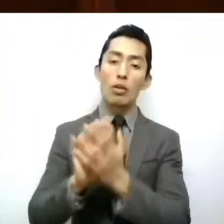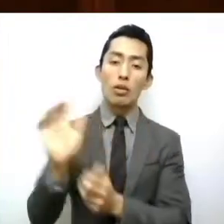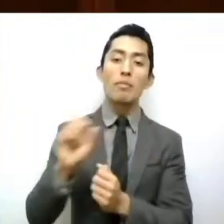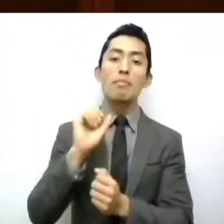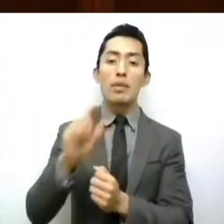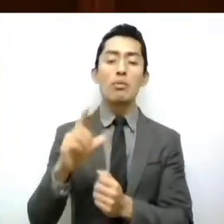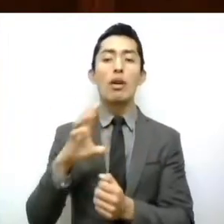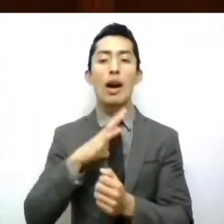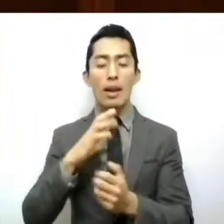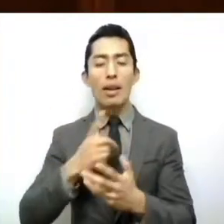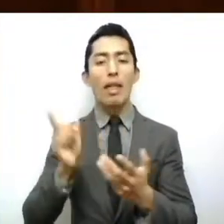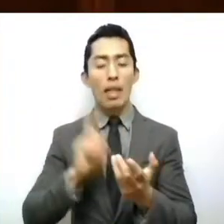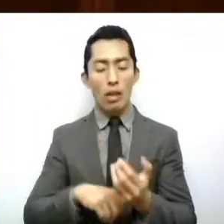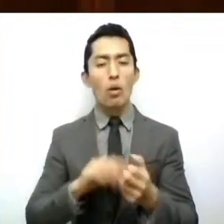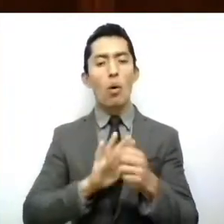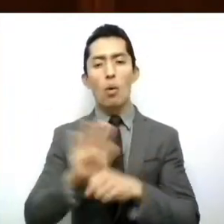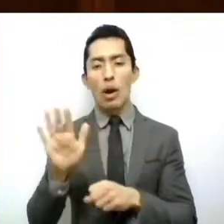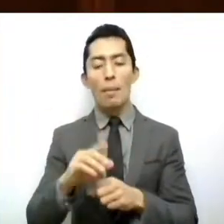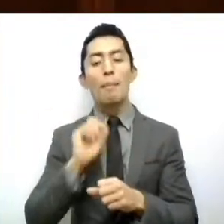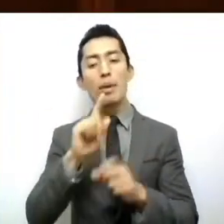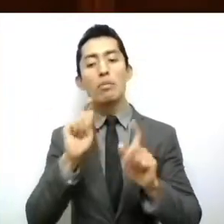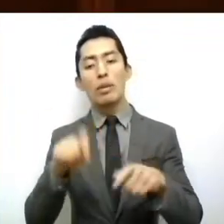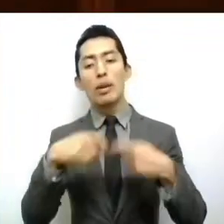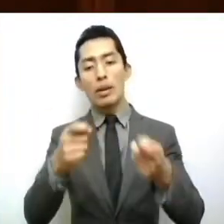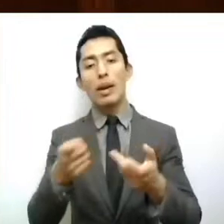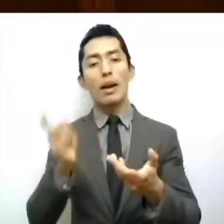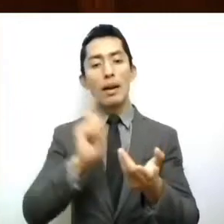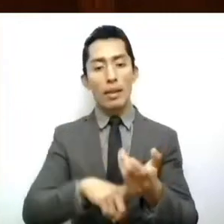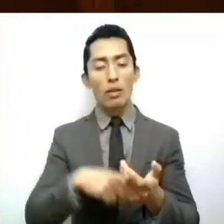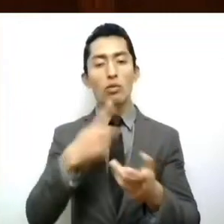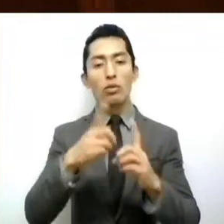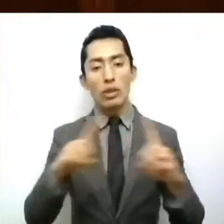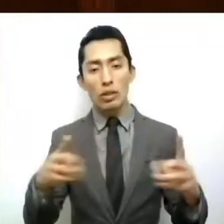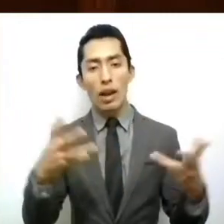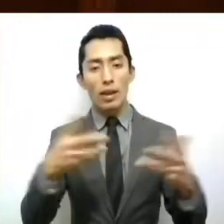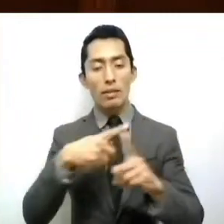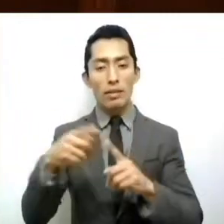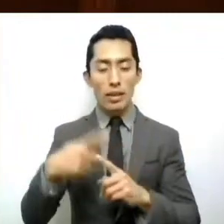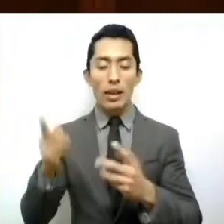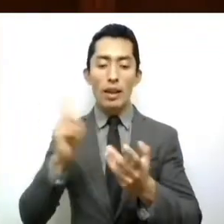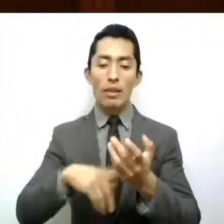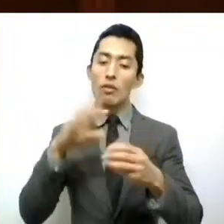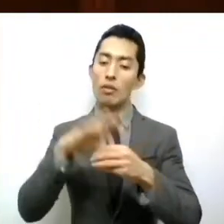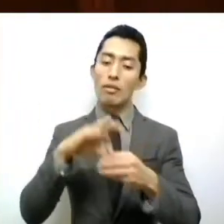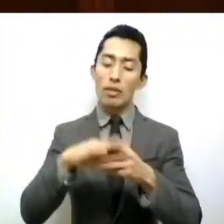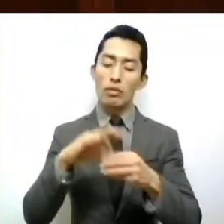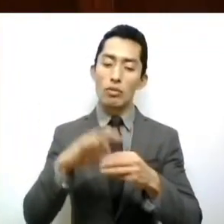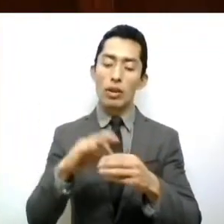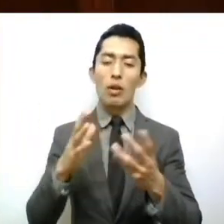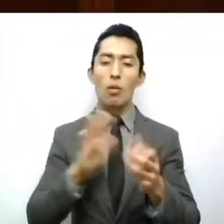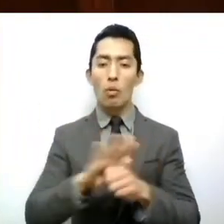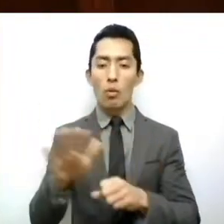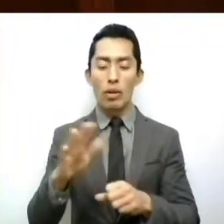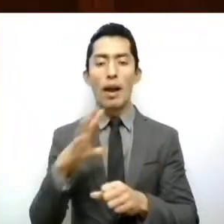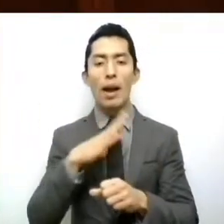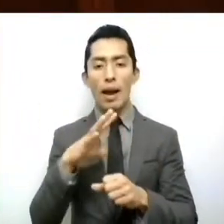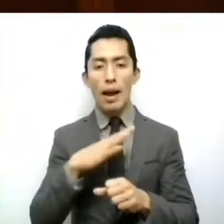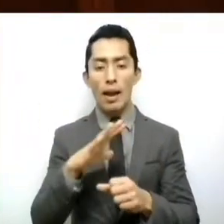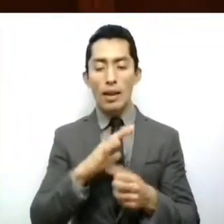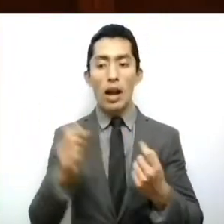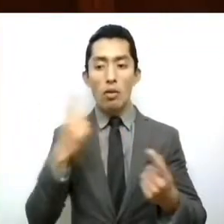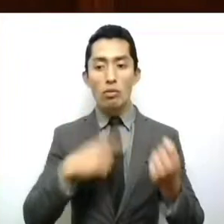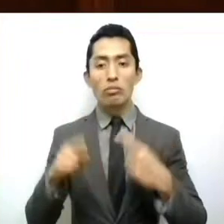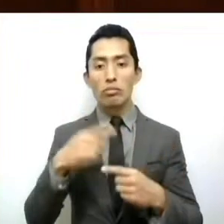figuras descritas, asignó la organización del desarrollo y la ejecución del órgano electoral, estableciendo la cadena impugnativa